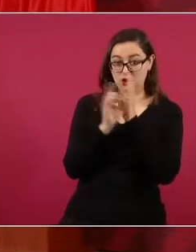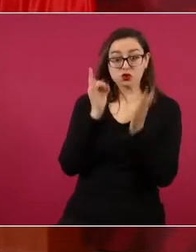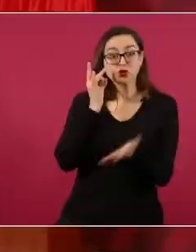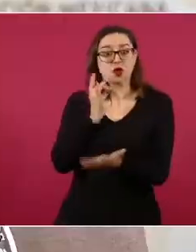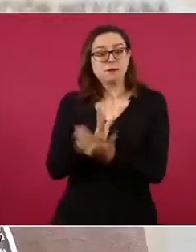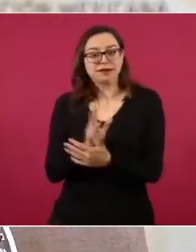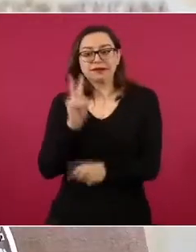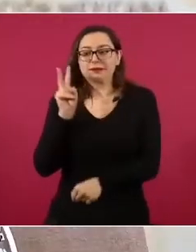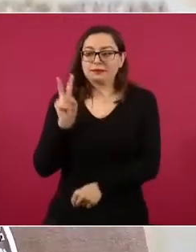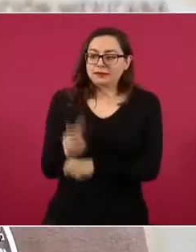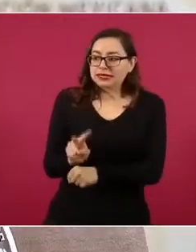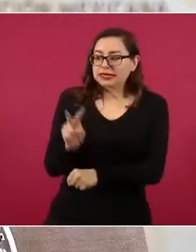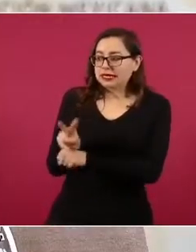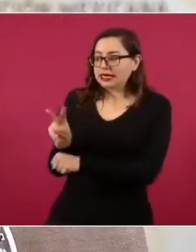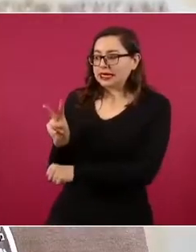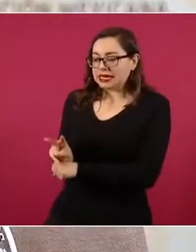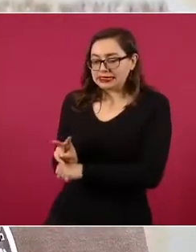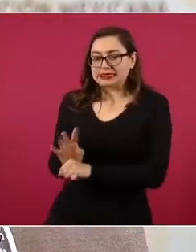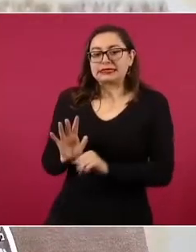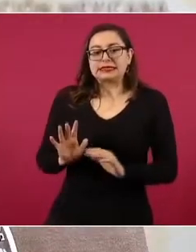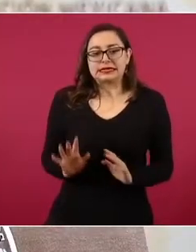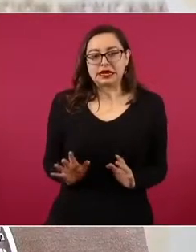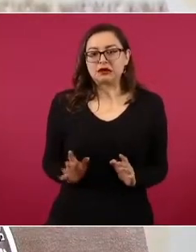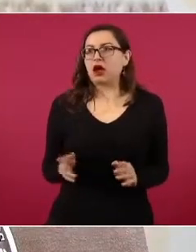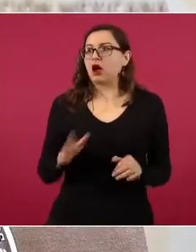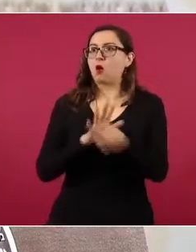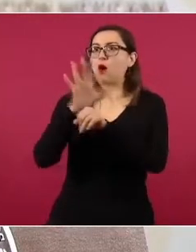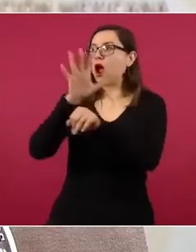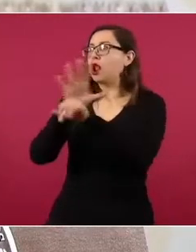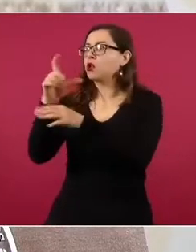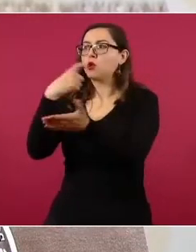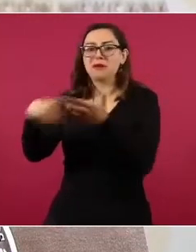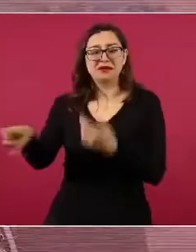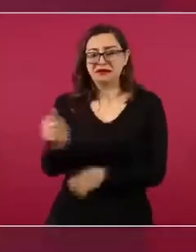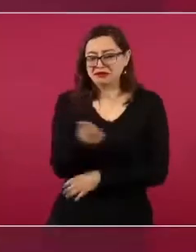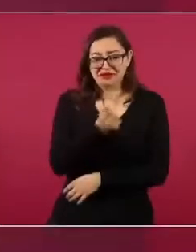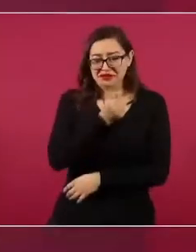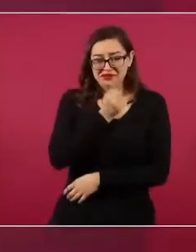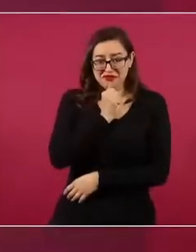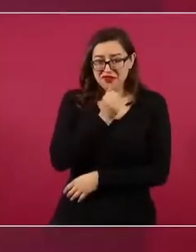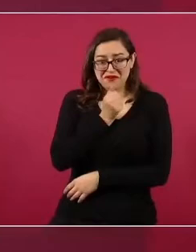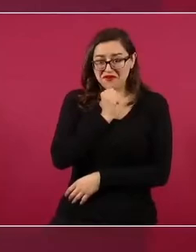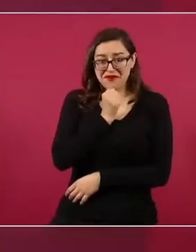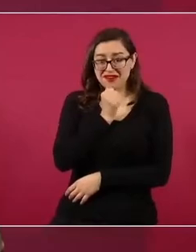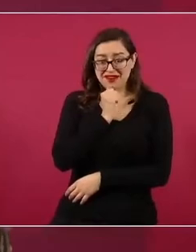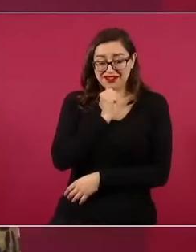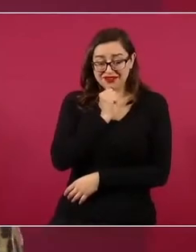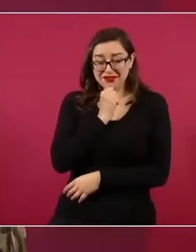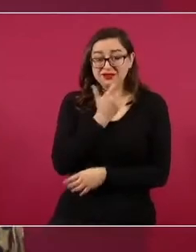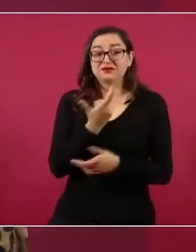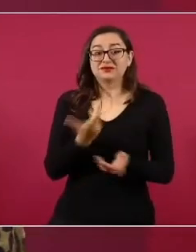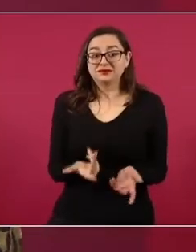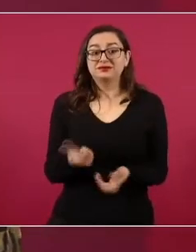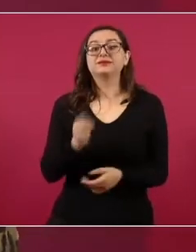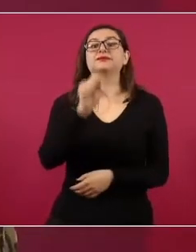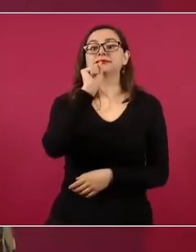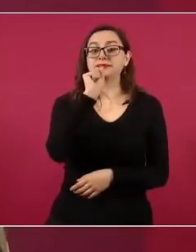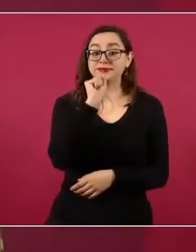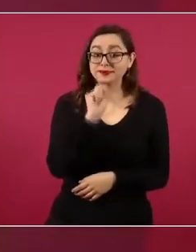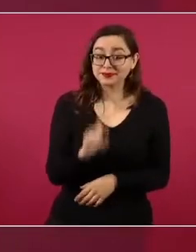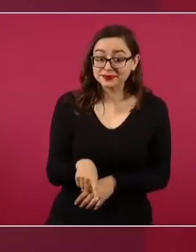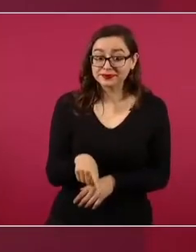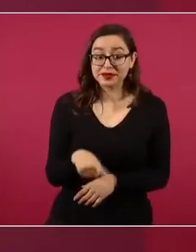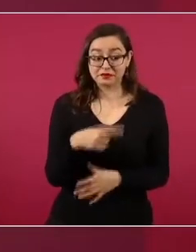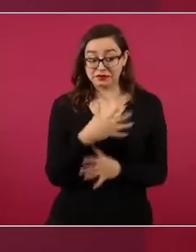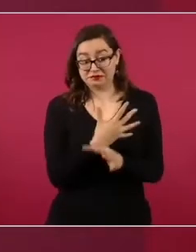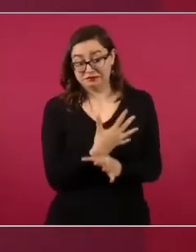embargo, no se tiene aún el proveedor al cual se le comprarán dichos equipos. También, segunda